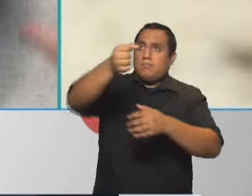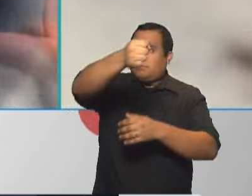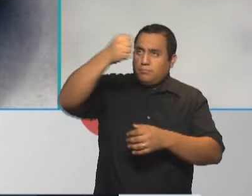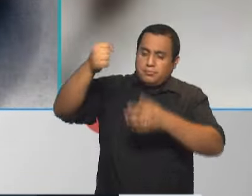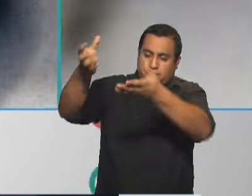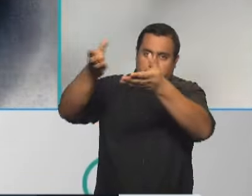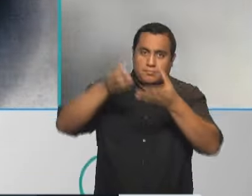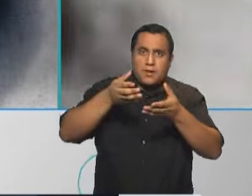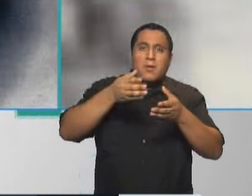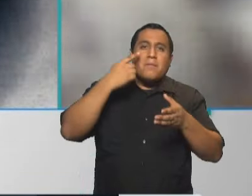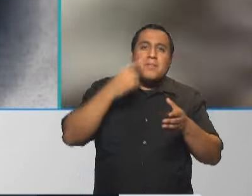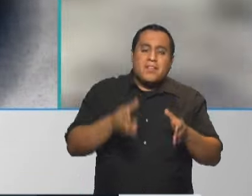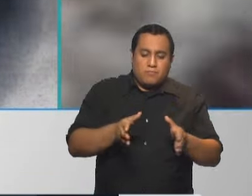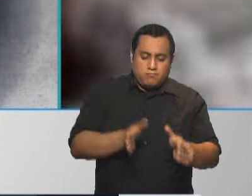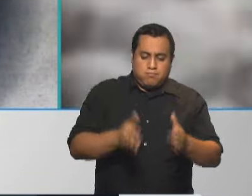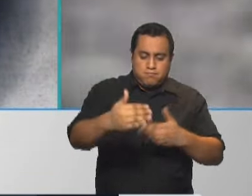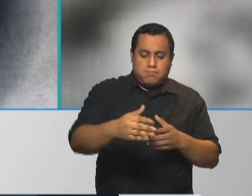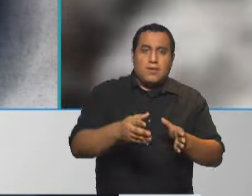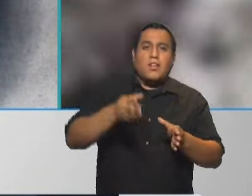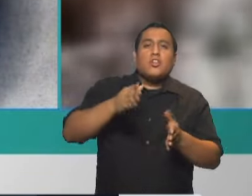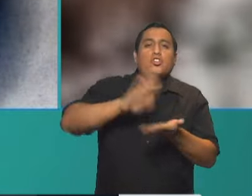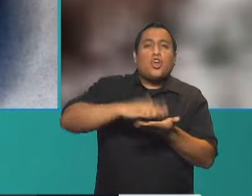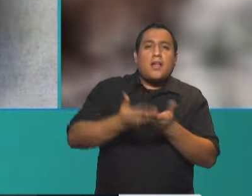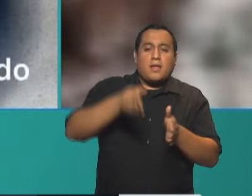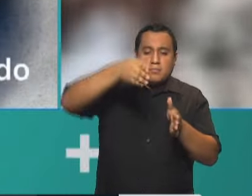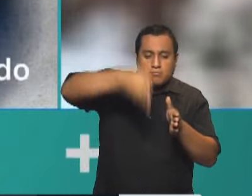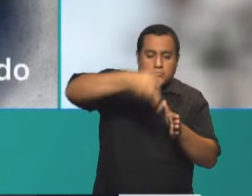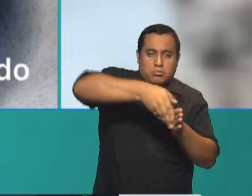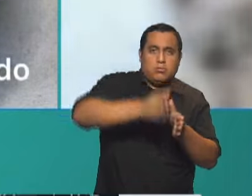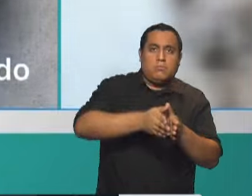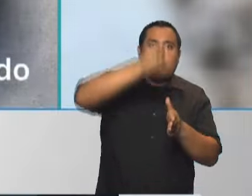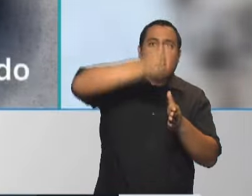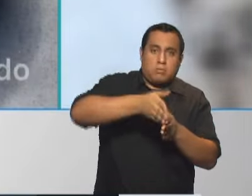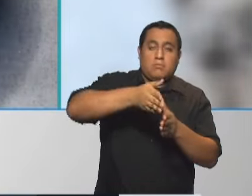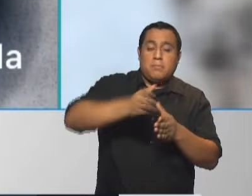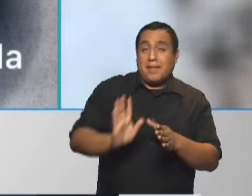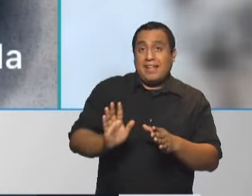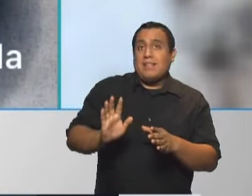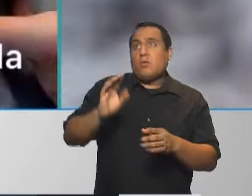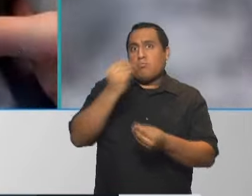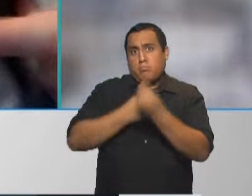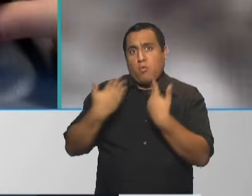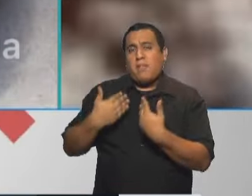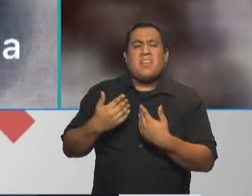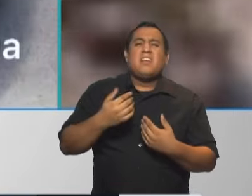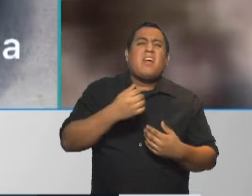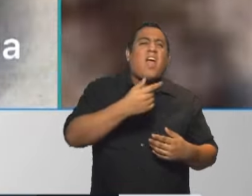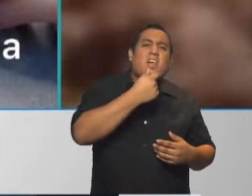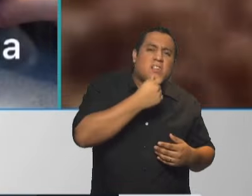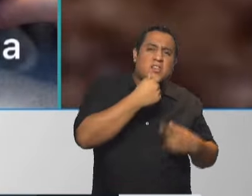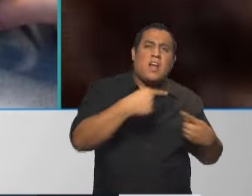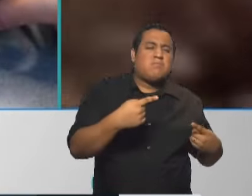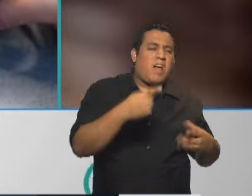en una tostadora y ahí nos evitamos consumir por ejemplo un paquete de galletitas que tiene un montón de azúcar conservantes